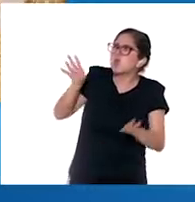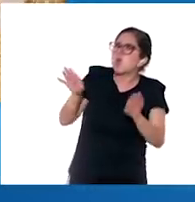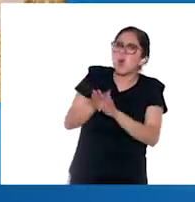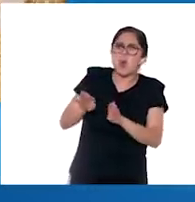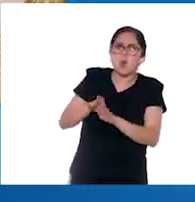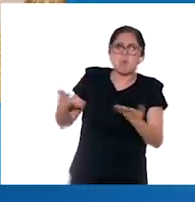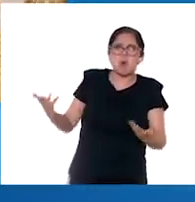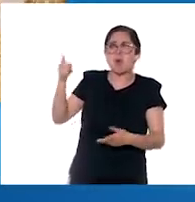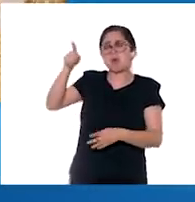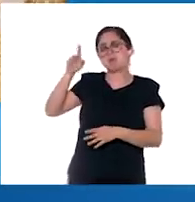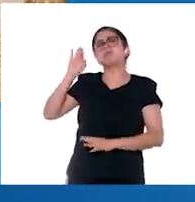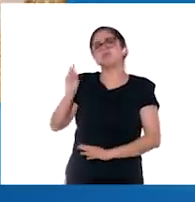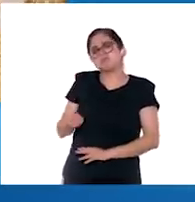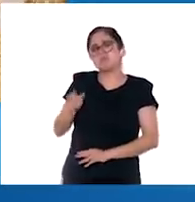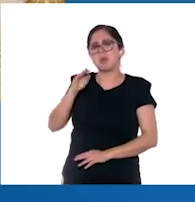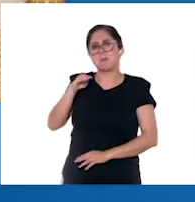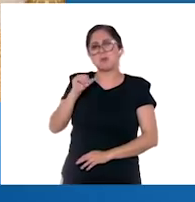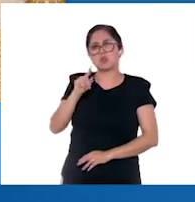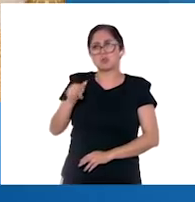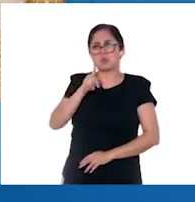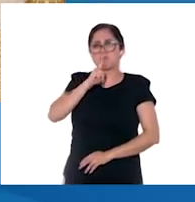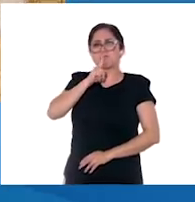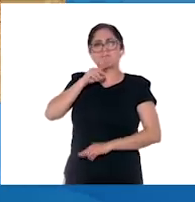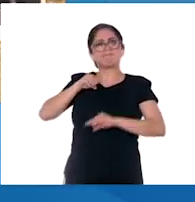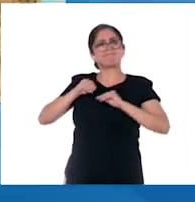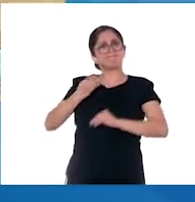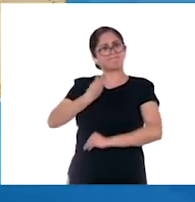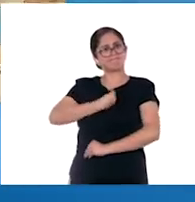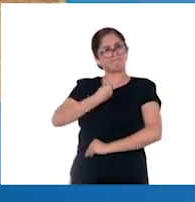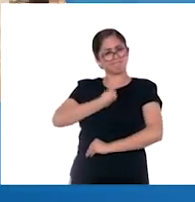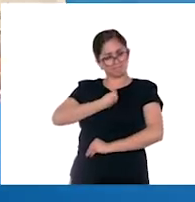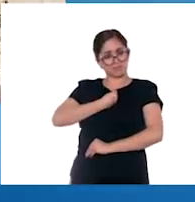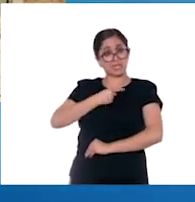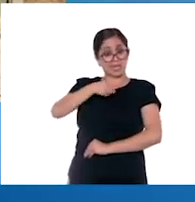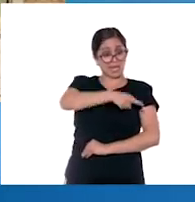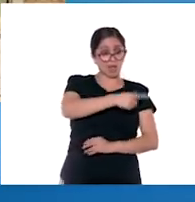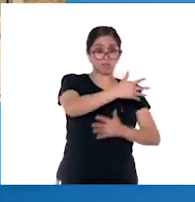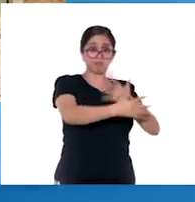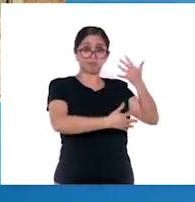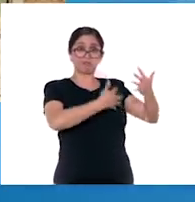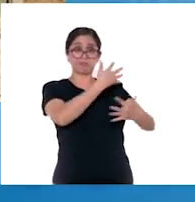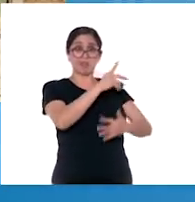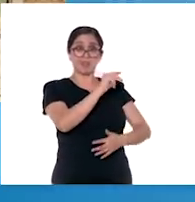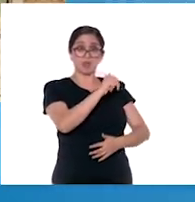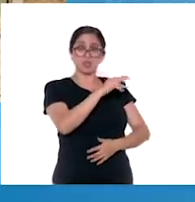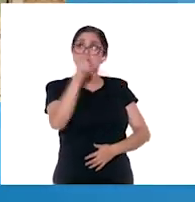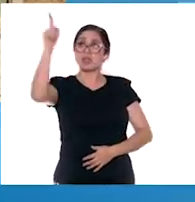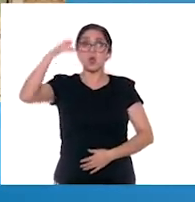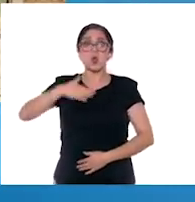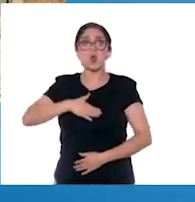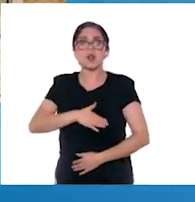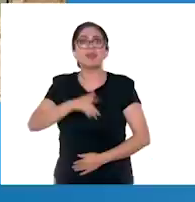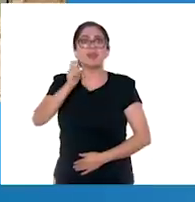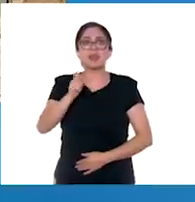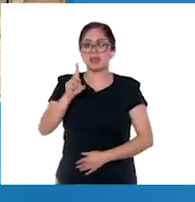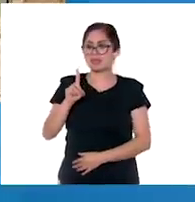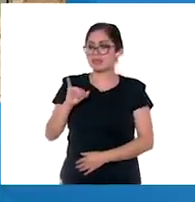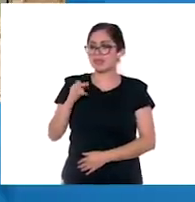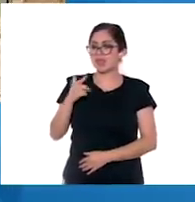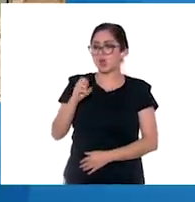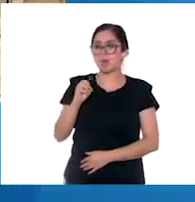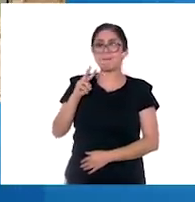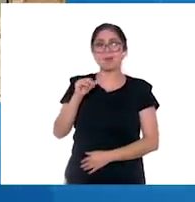tlatoani que en una primera instancia no se revelaron. Mientras todo esto ocurría en Tenochtitlán, Cortés enteró que el ejército de Diego Velázquez